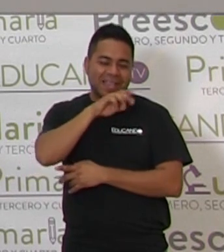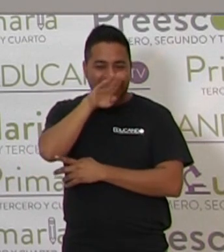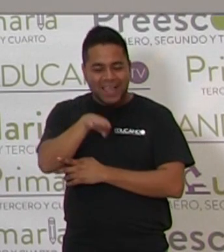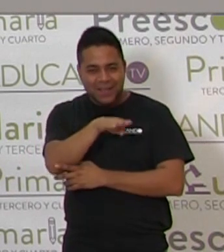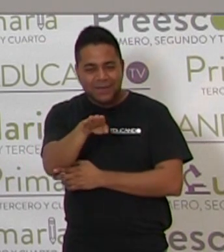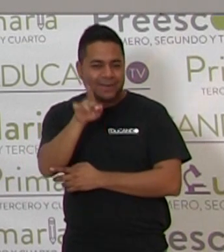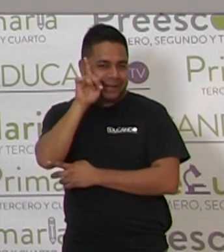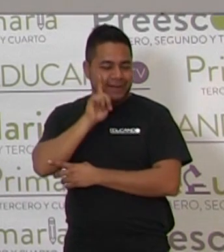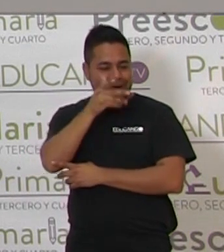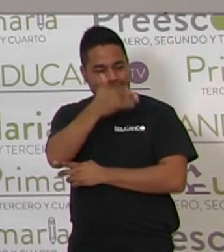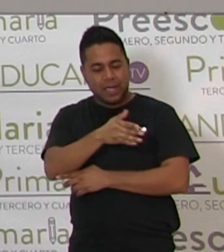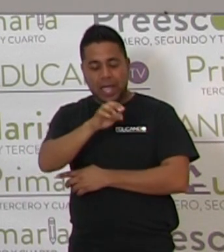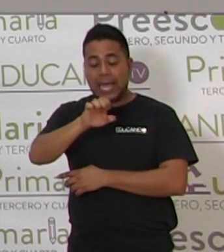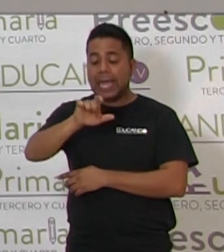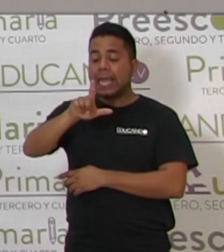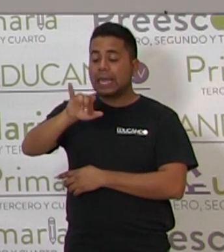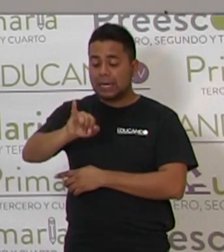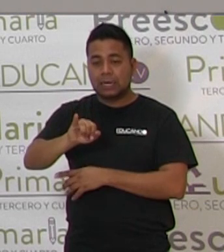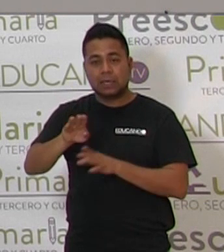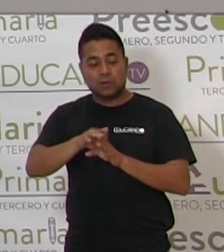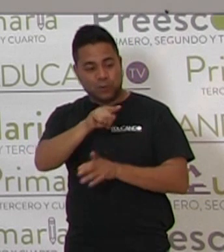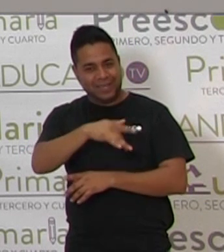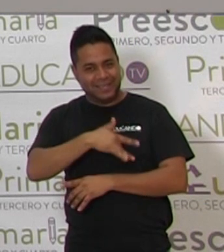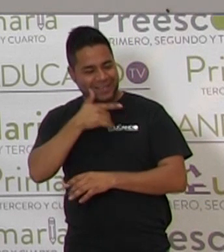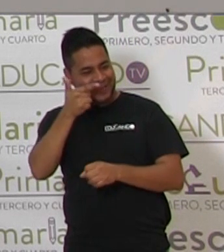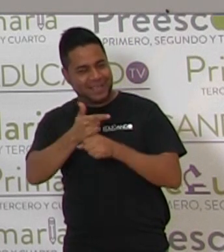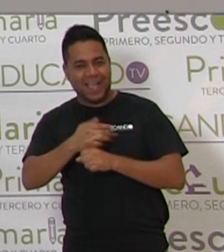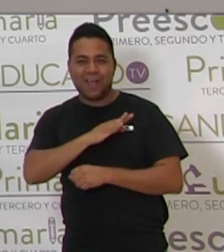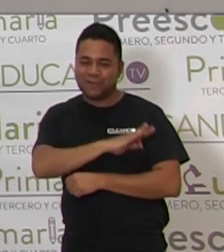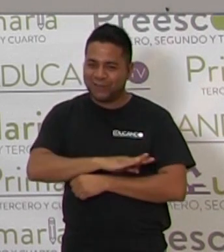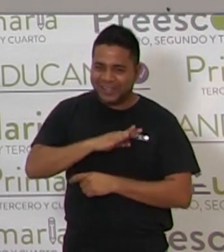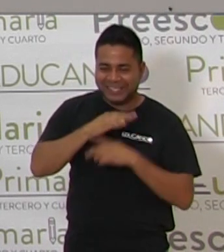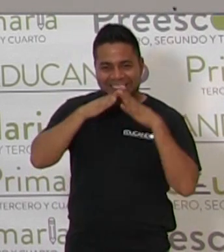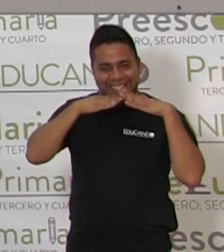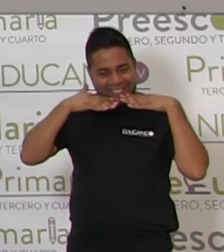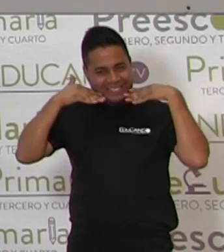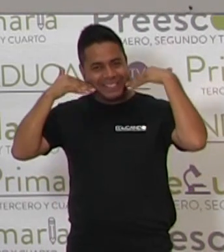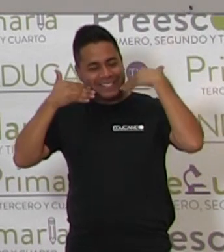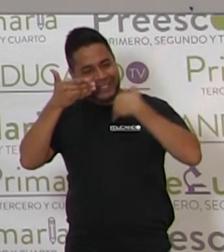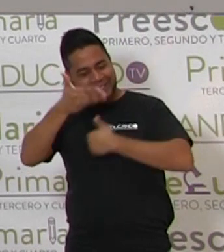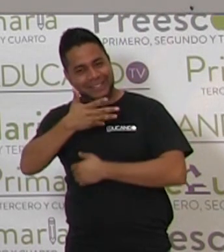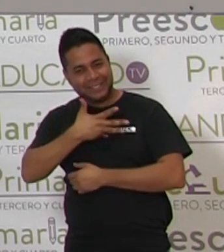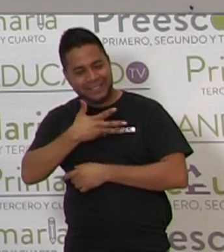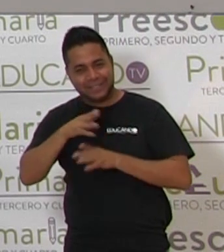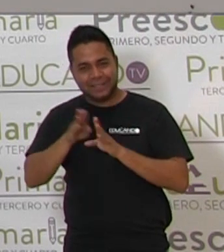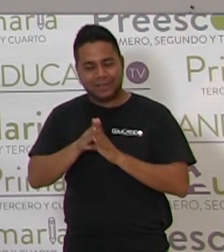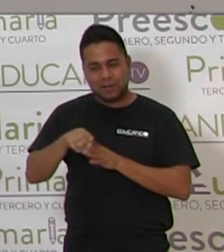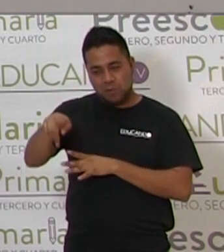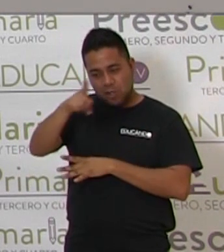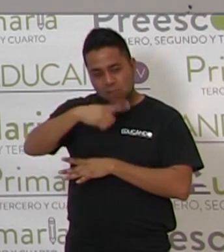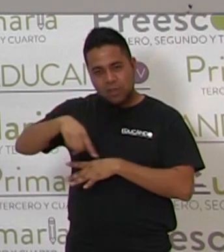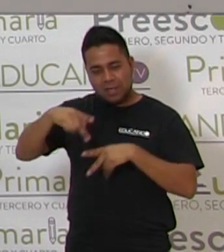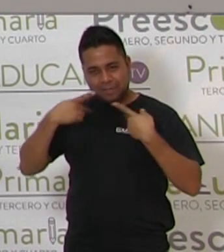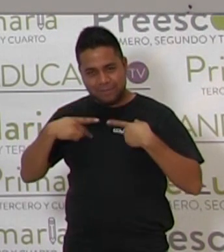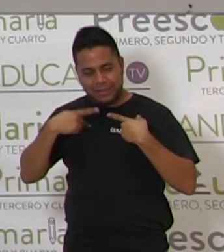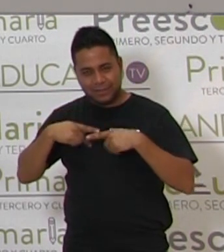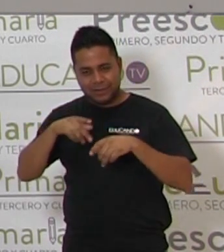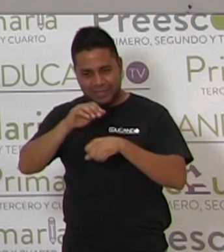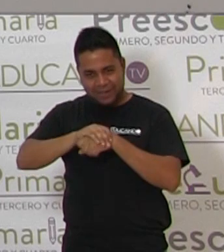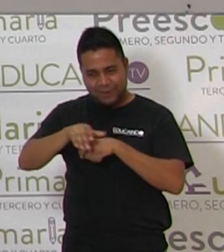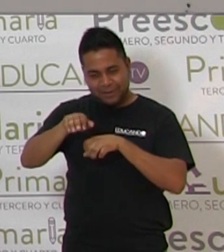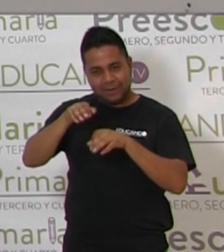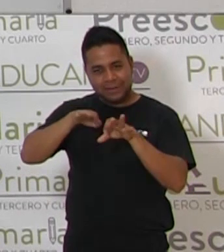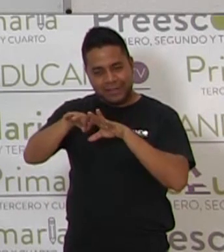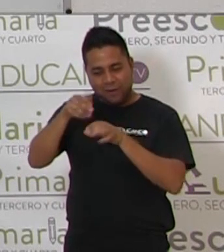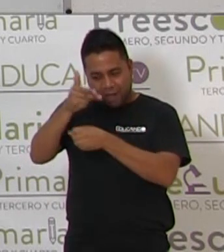elefanta o elefante Eli, que por cierto está feliz, sonriendo. Así como todo el equipo de producción